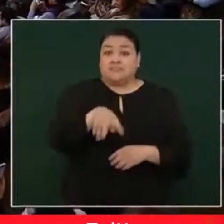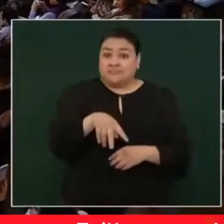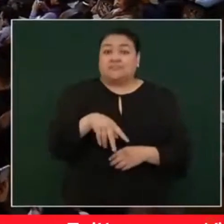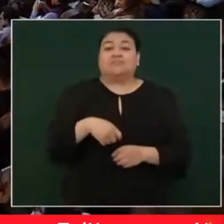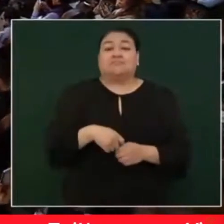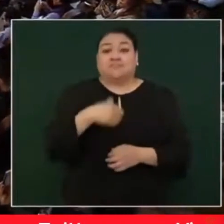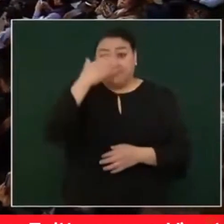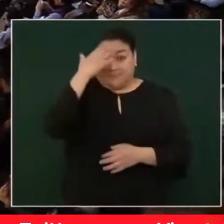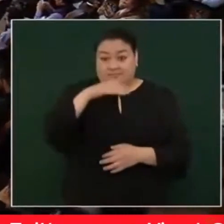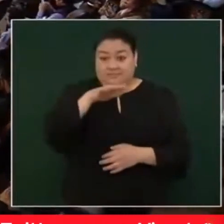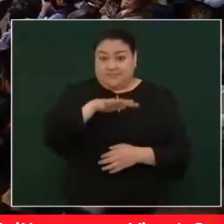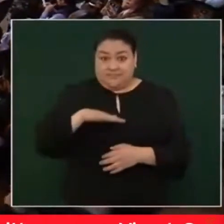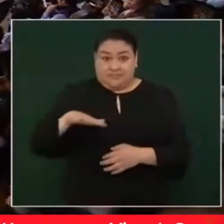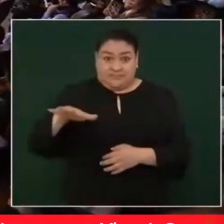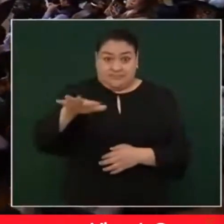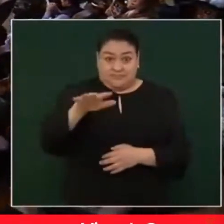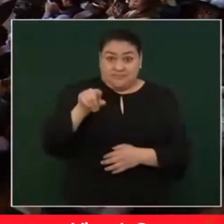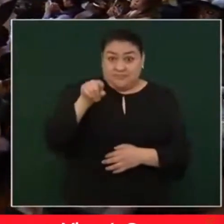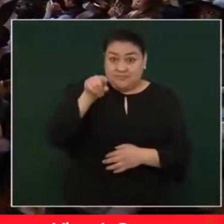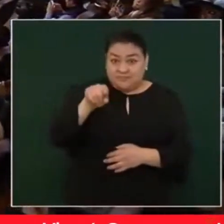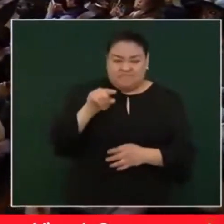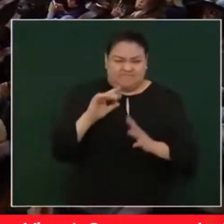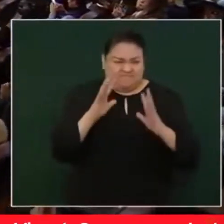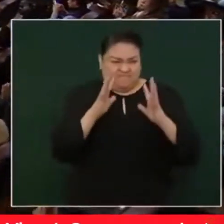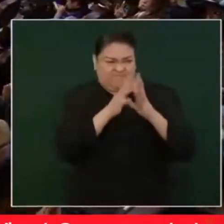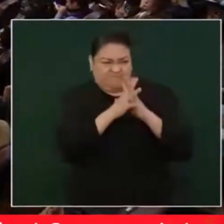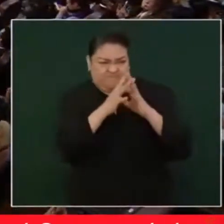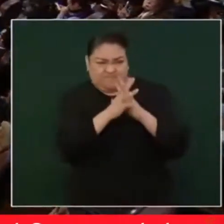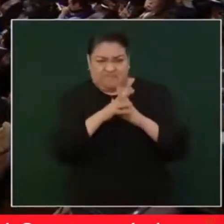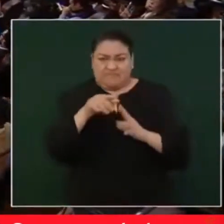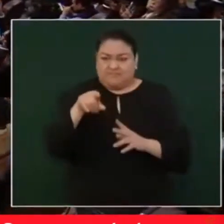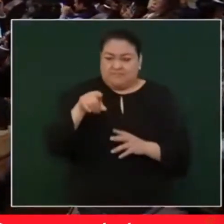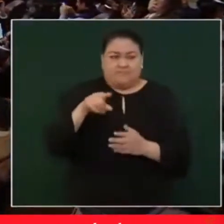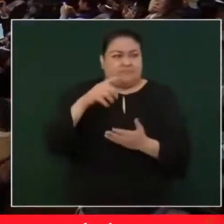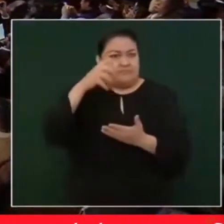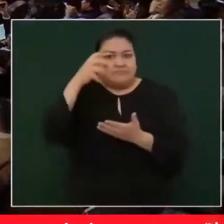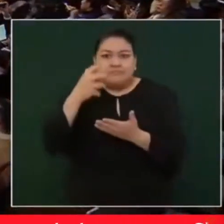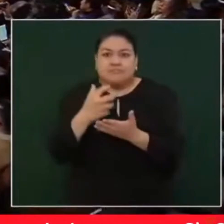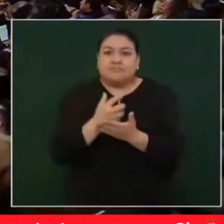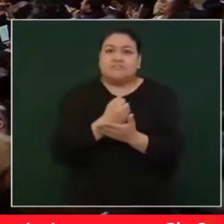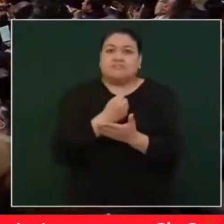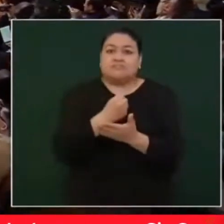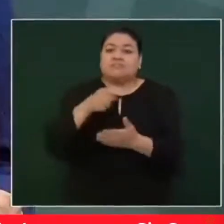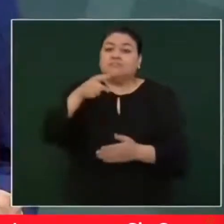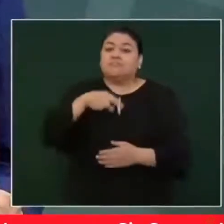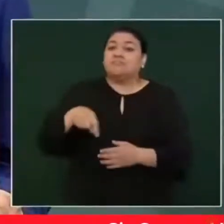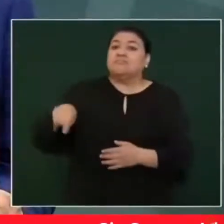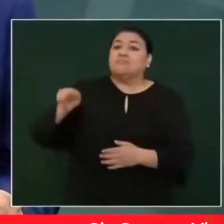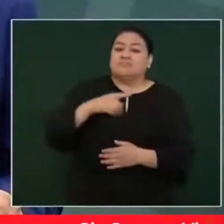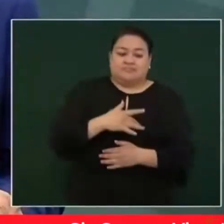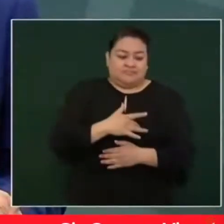triunfo que fortaleció